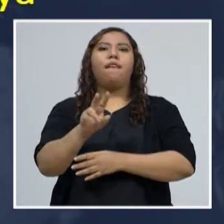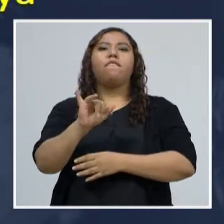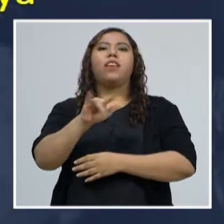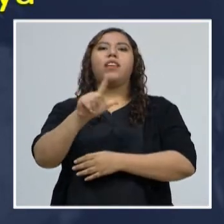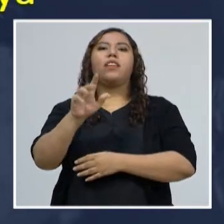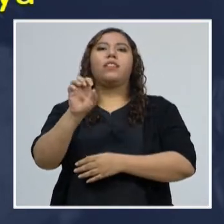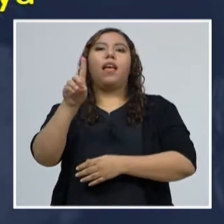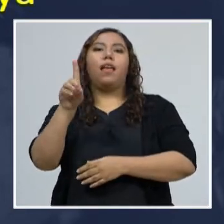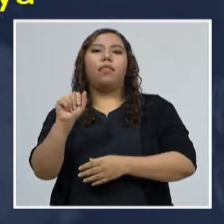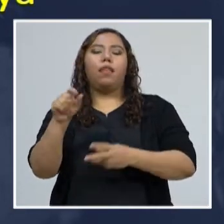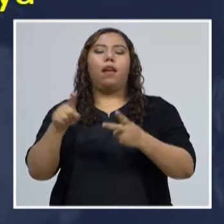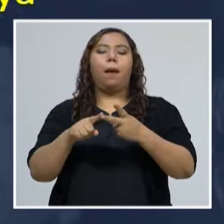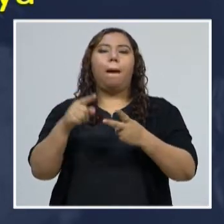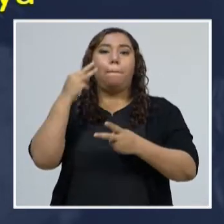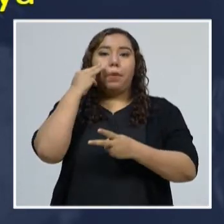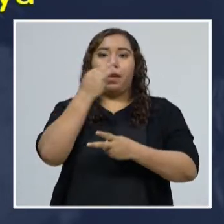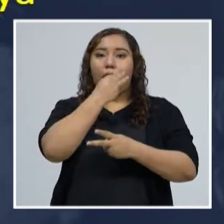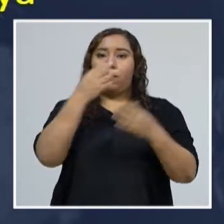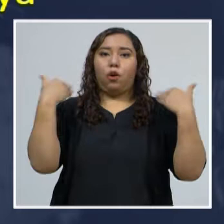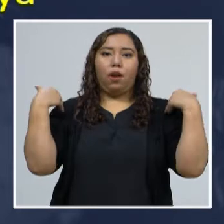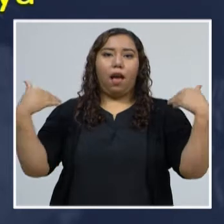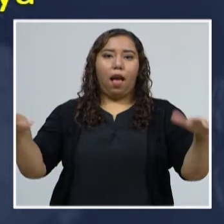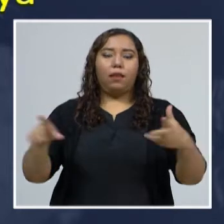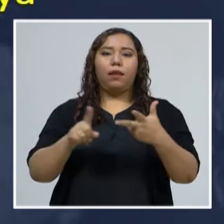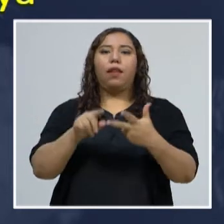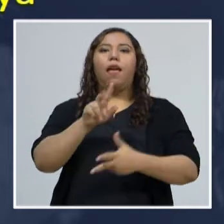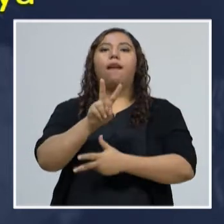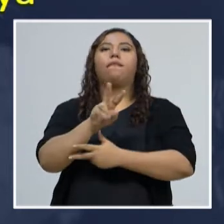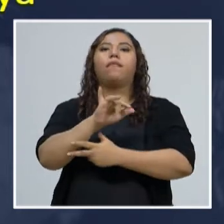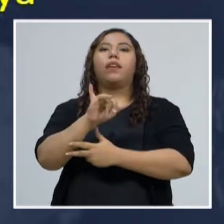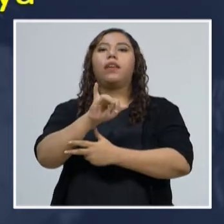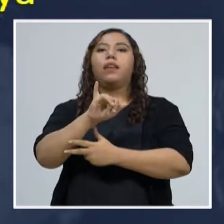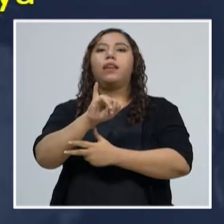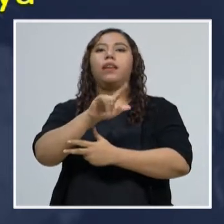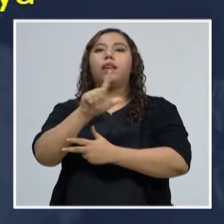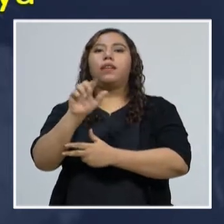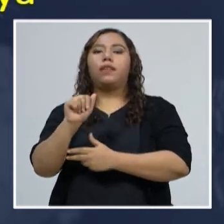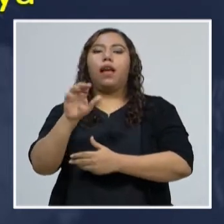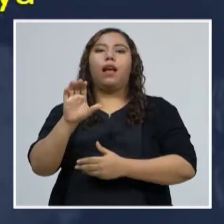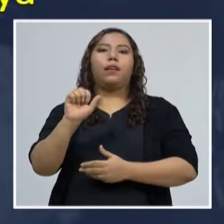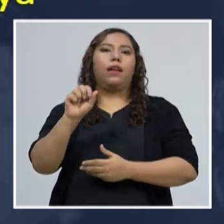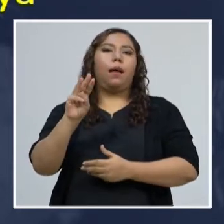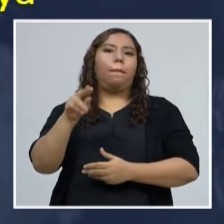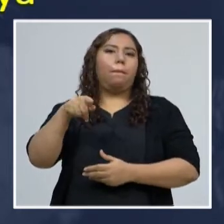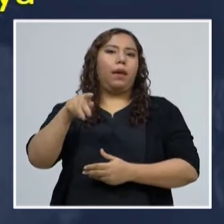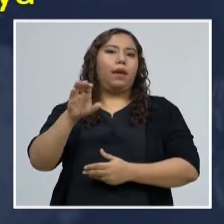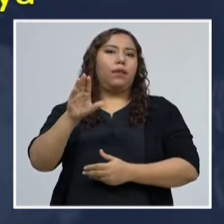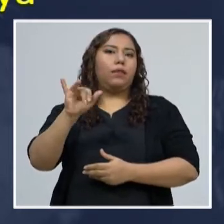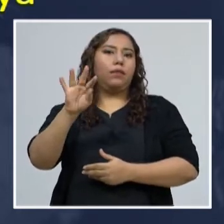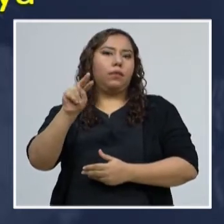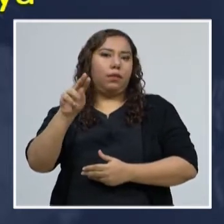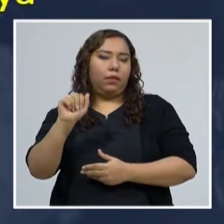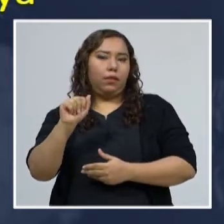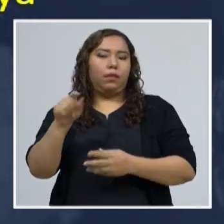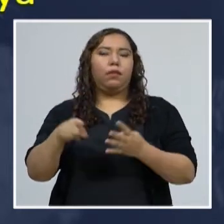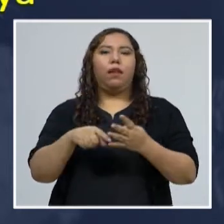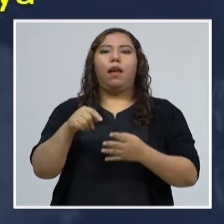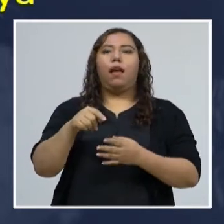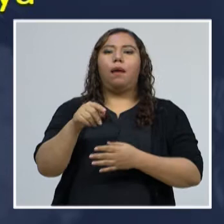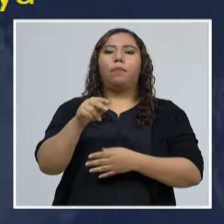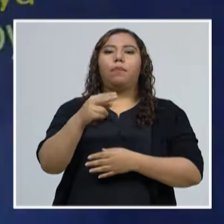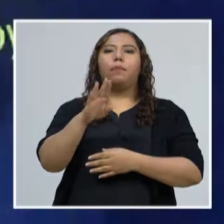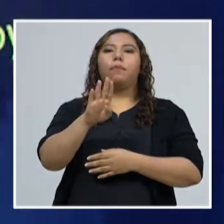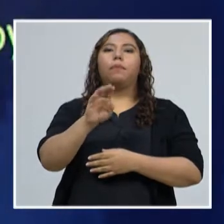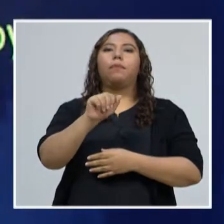Colonia Mirador de Los Ángeles, Colonia Villa Campesina, Colonia Miraflores, Colonia Villa Lucrecia y Barrio La Hoya. Mañana